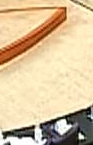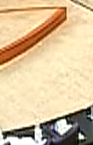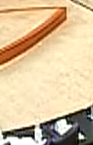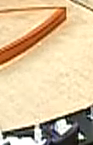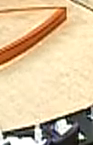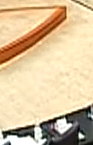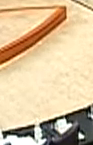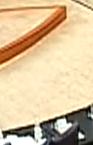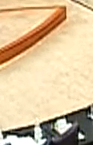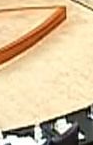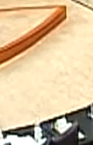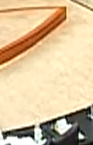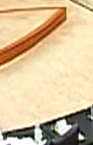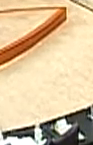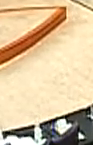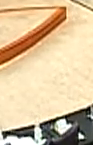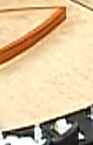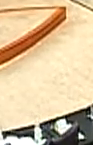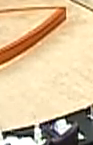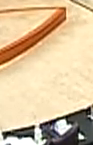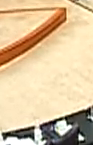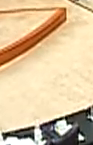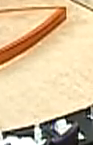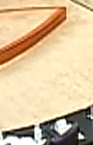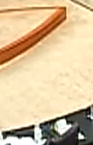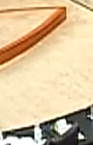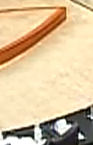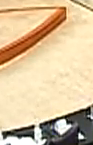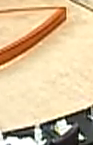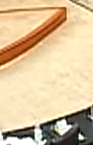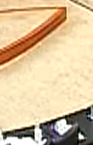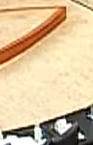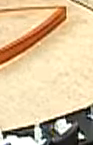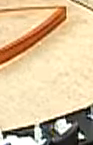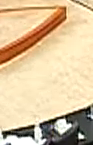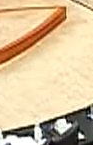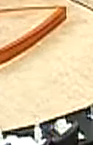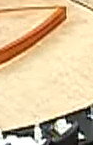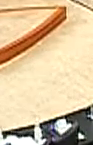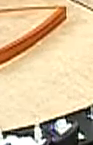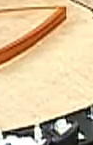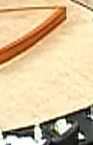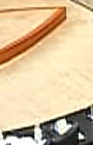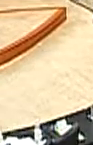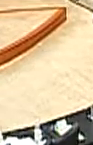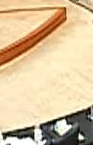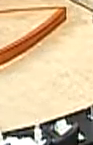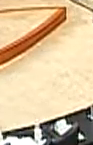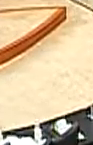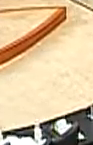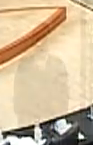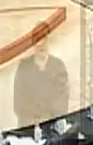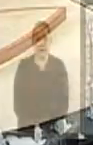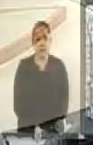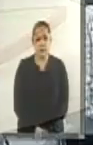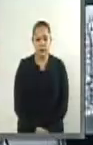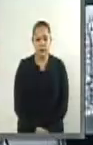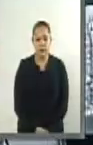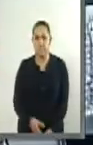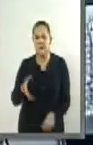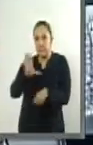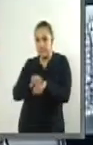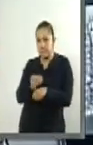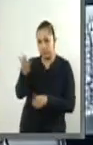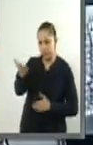con su venia señora presidenta compañeros compañeras un momentito eh senadora Verónica eh